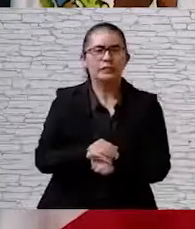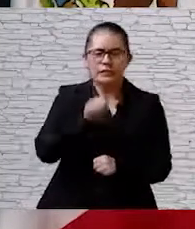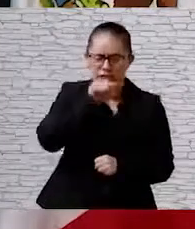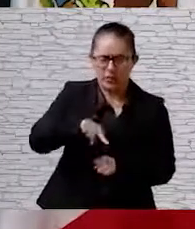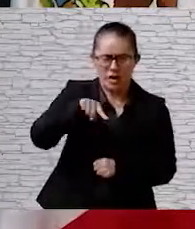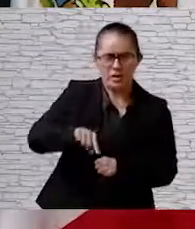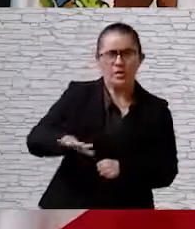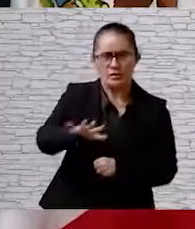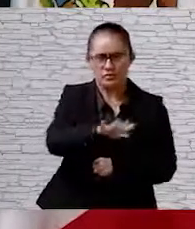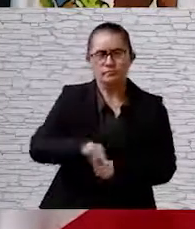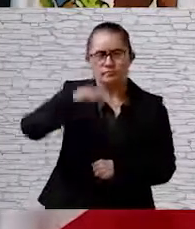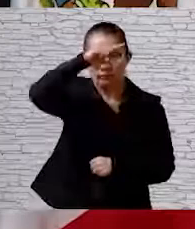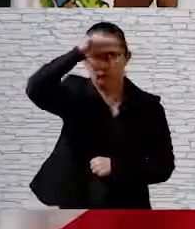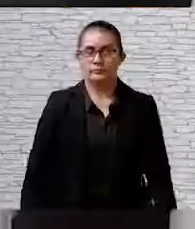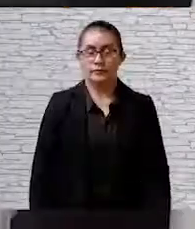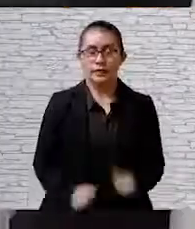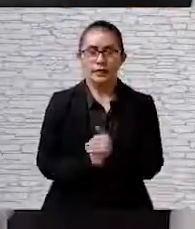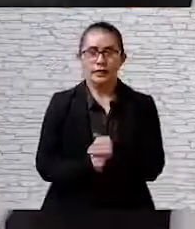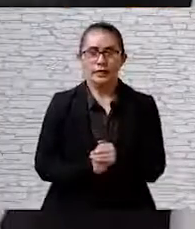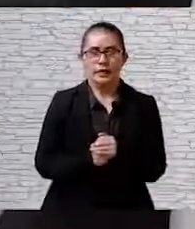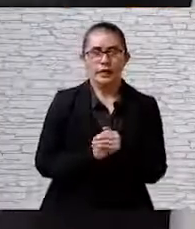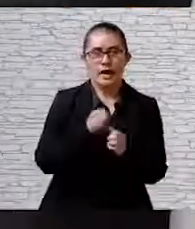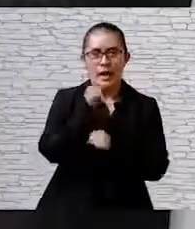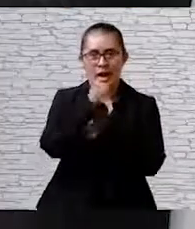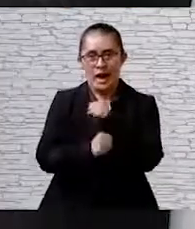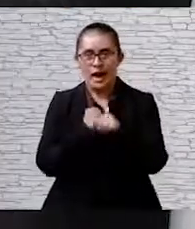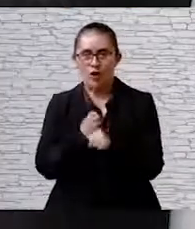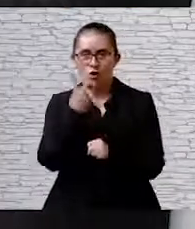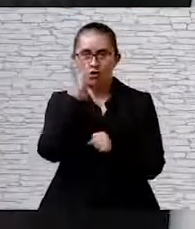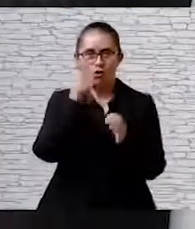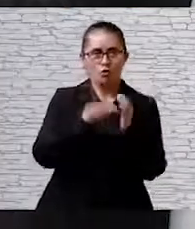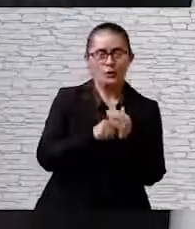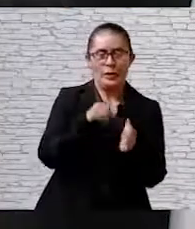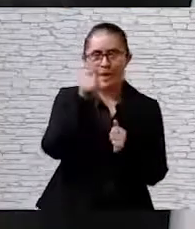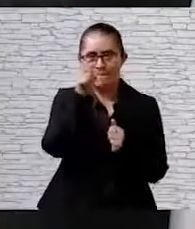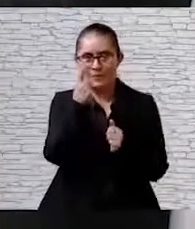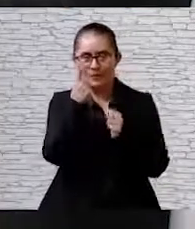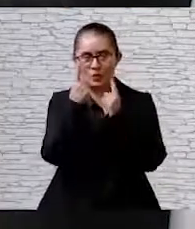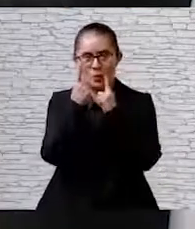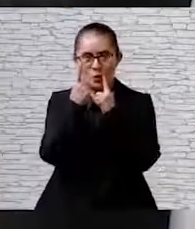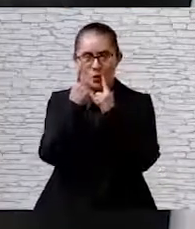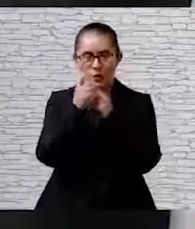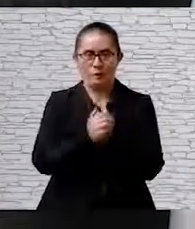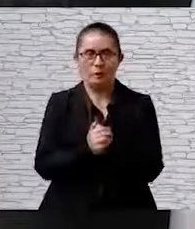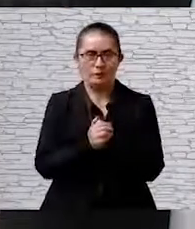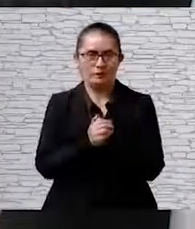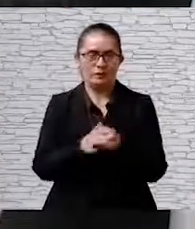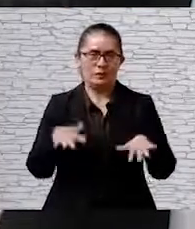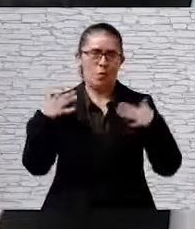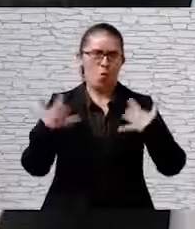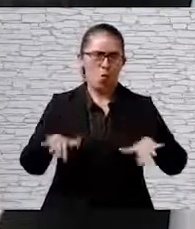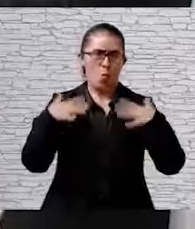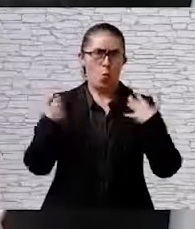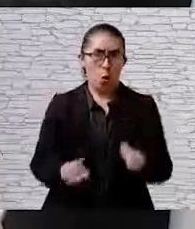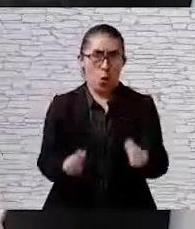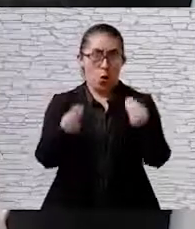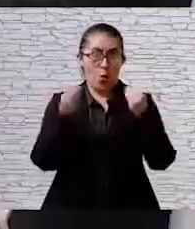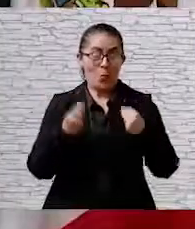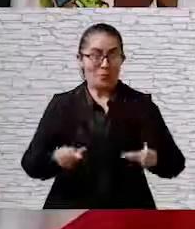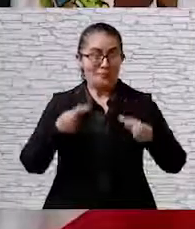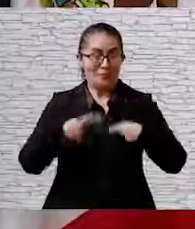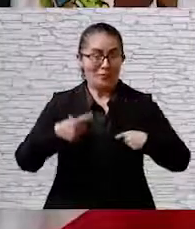incluido nuestro territorio. El arranque del 2021 ha planteado uno de los más grandes retos de nuestra historia.